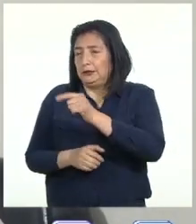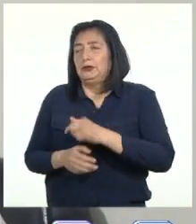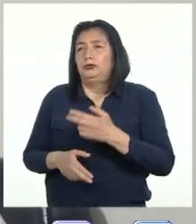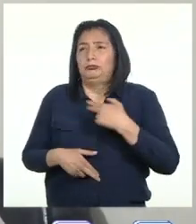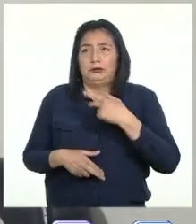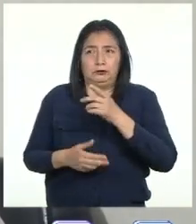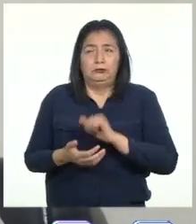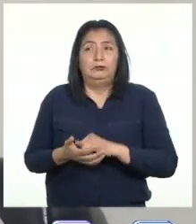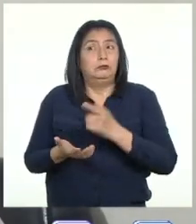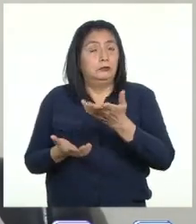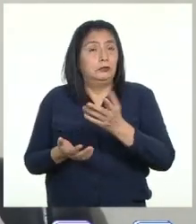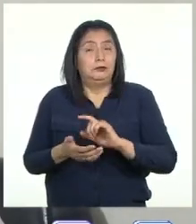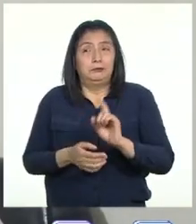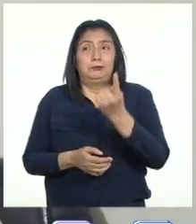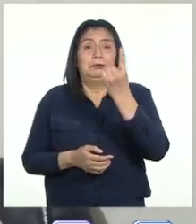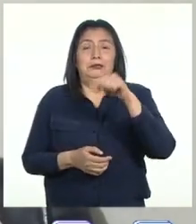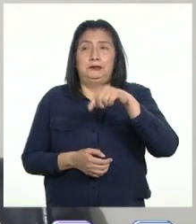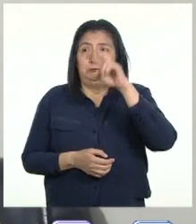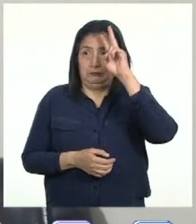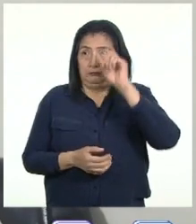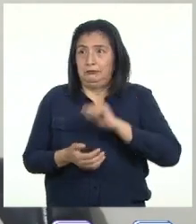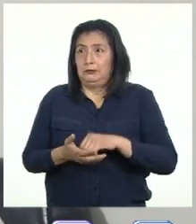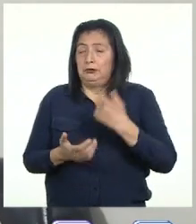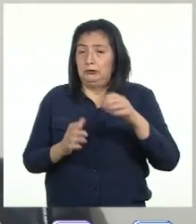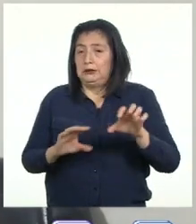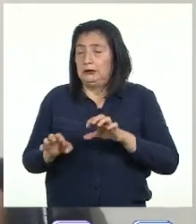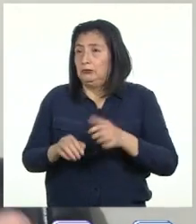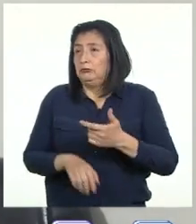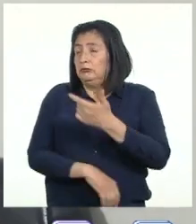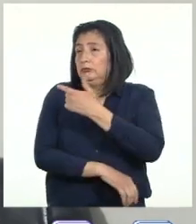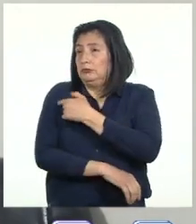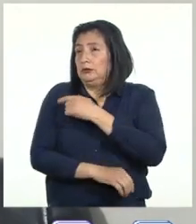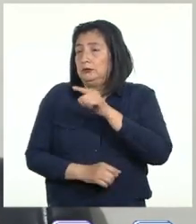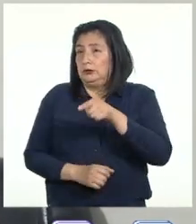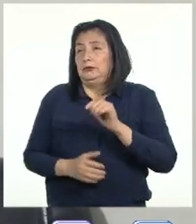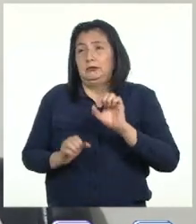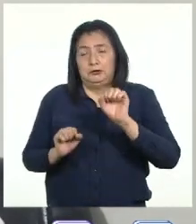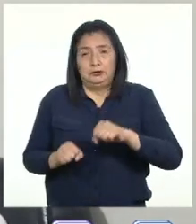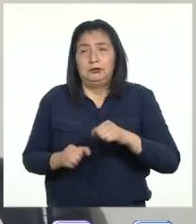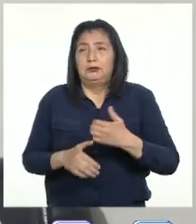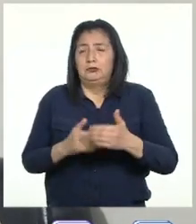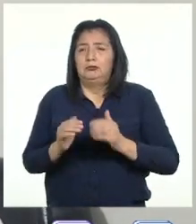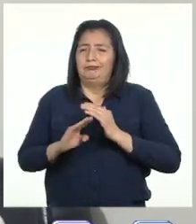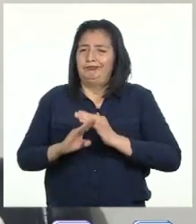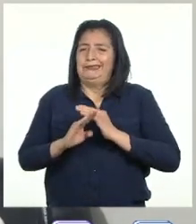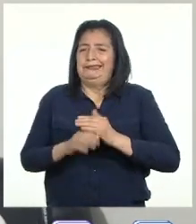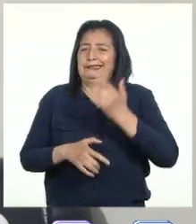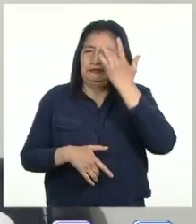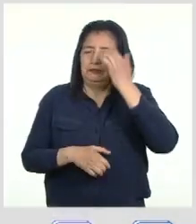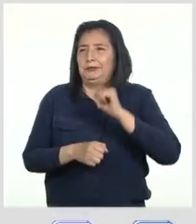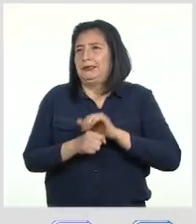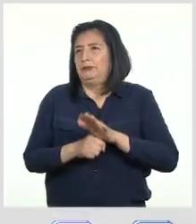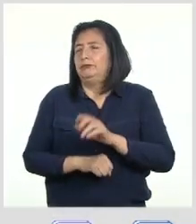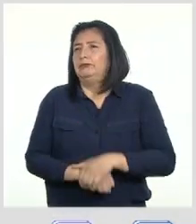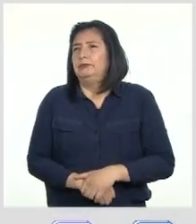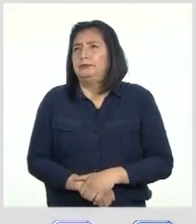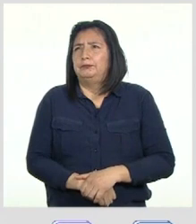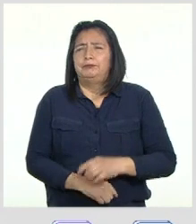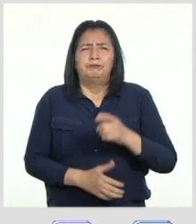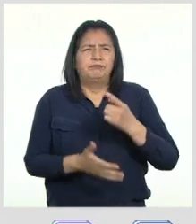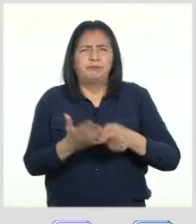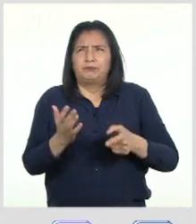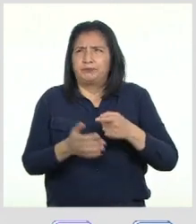Cabe destacar que es la primera vez que el Perú está produciendo una vacuna Y con ello, estamos en la lucha para combatir esta enfermedad ¿Qué